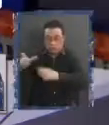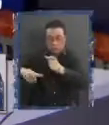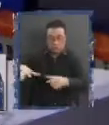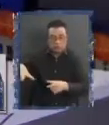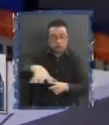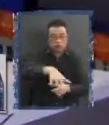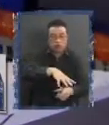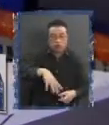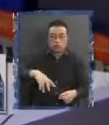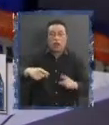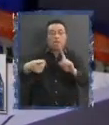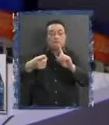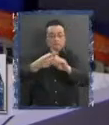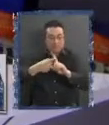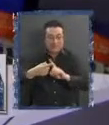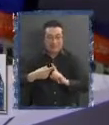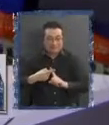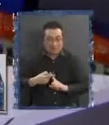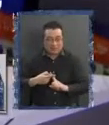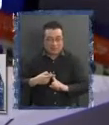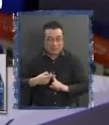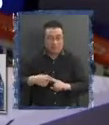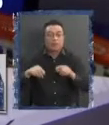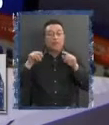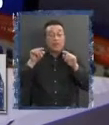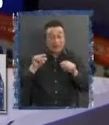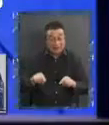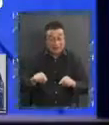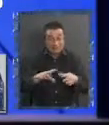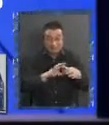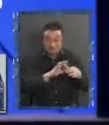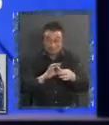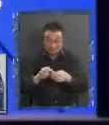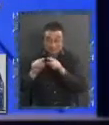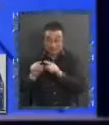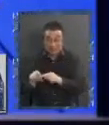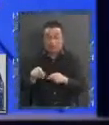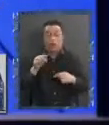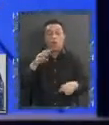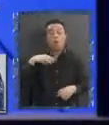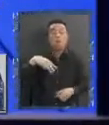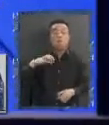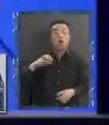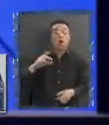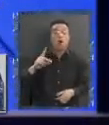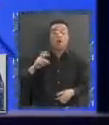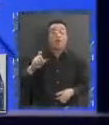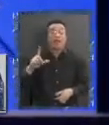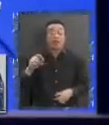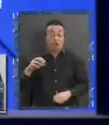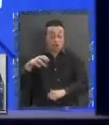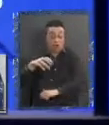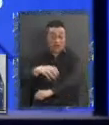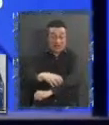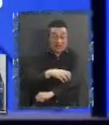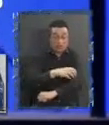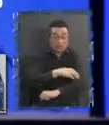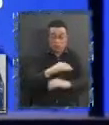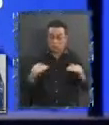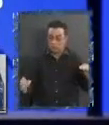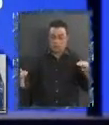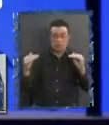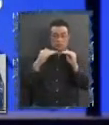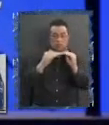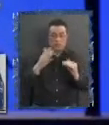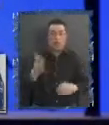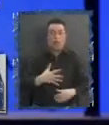forma participativa. Entonces, en ese sentido, el modelo de regionalización empalma con la autonomía